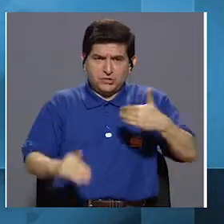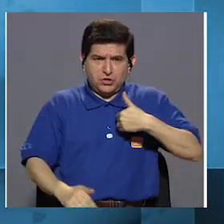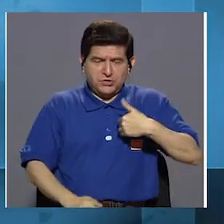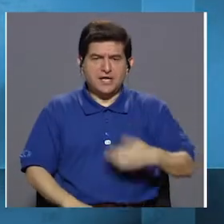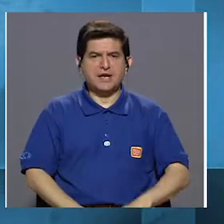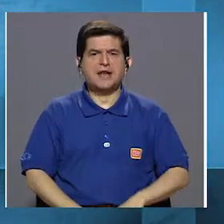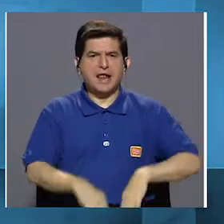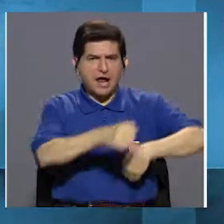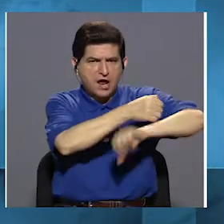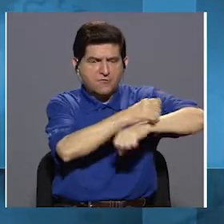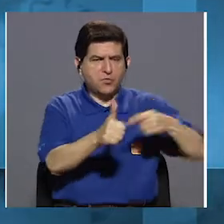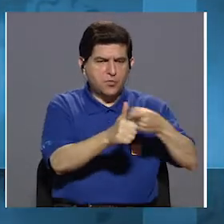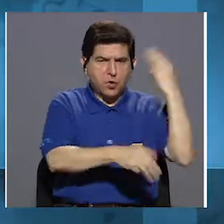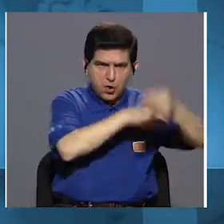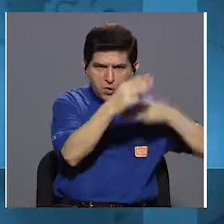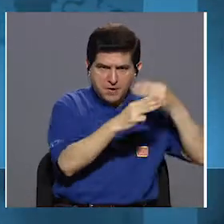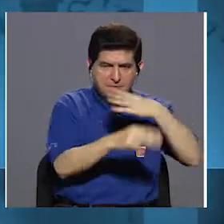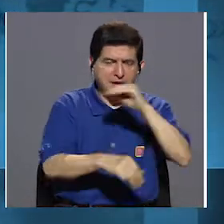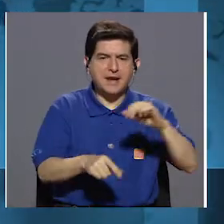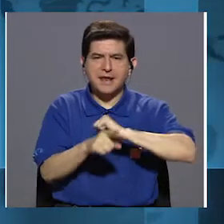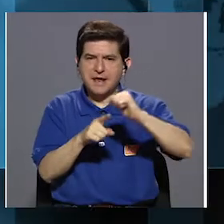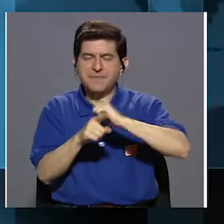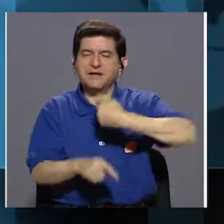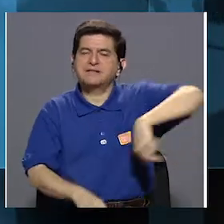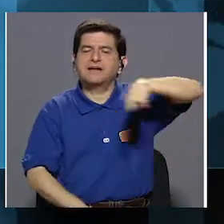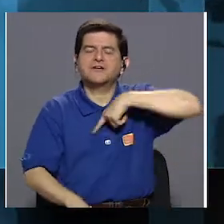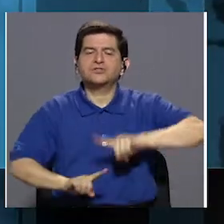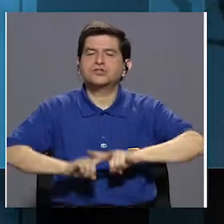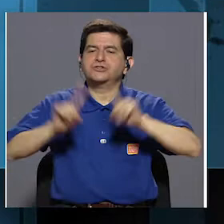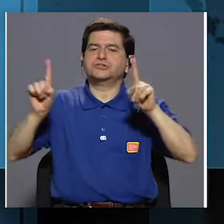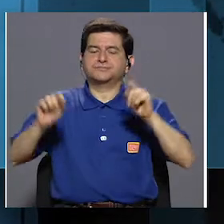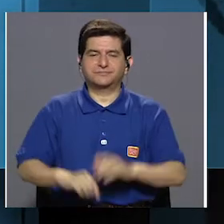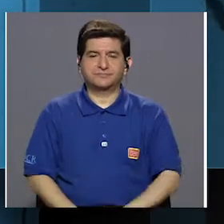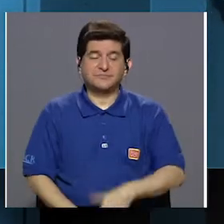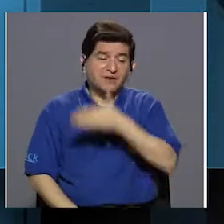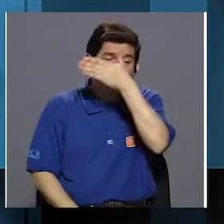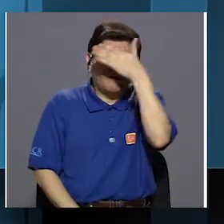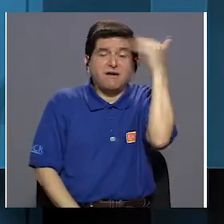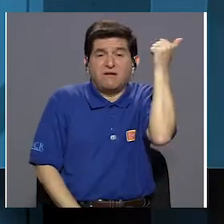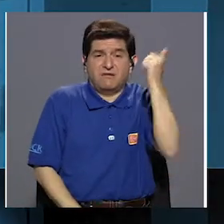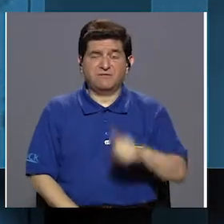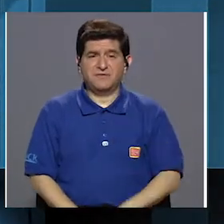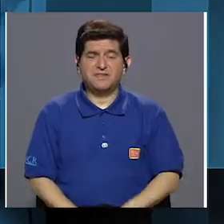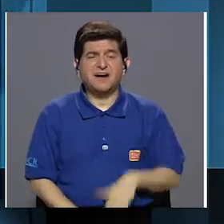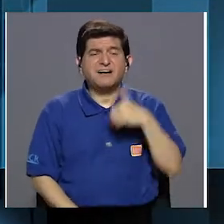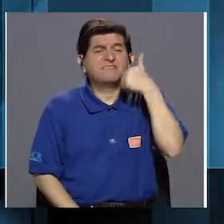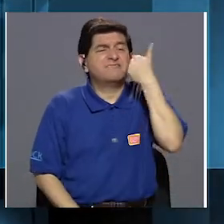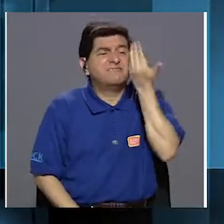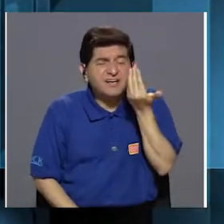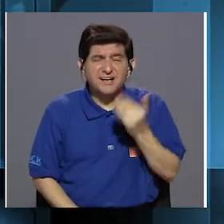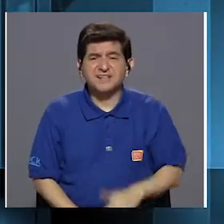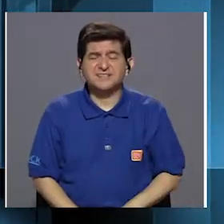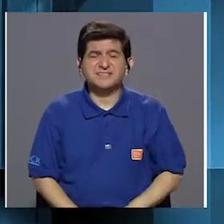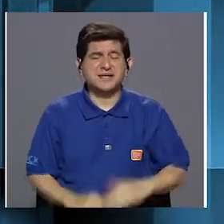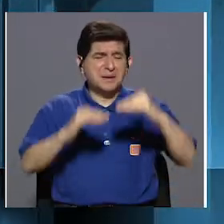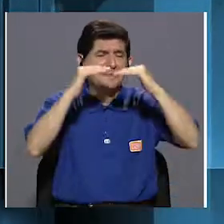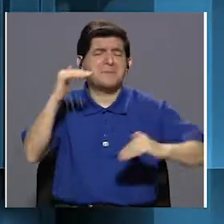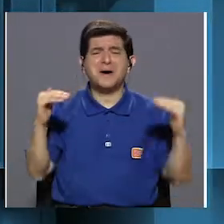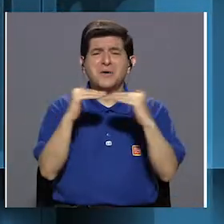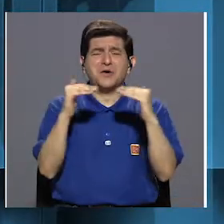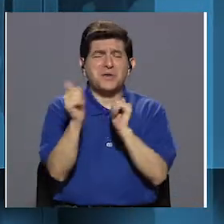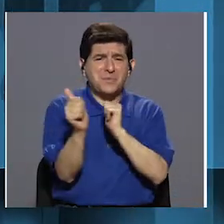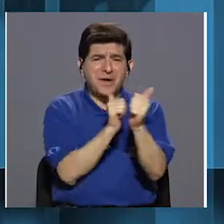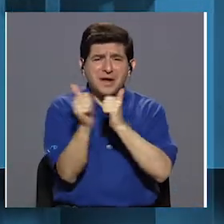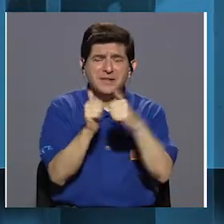entre el fútbol del primer mundo y el que practicamos nosotros. Olvidamos con facilidad el pobre nivel de nuestro